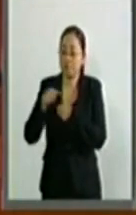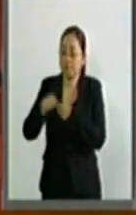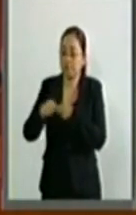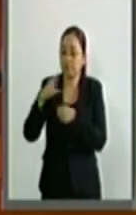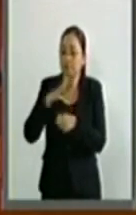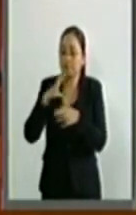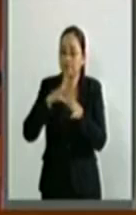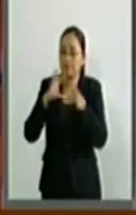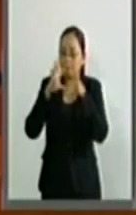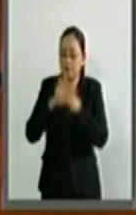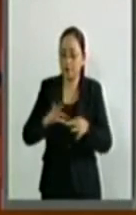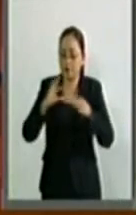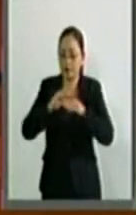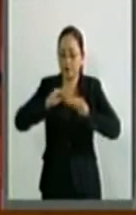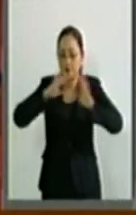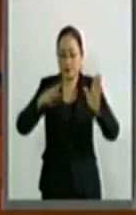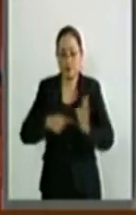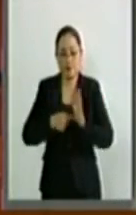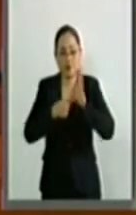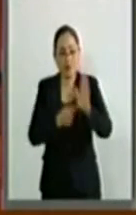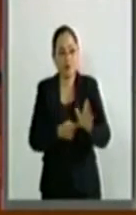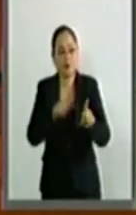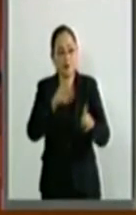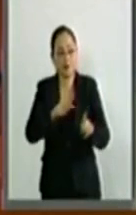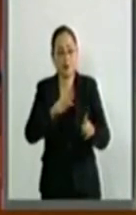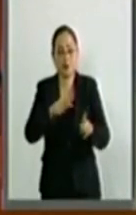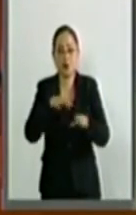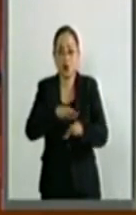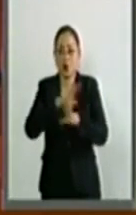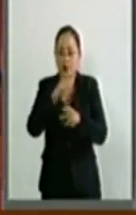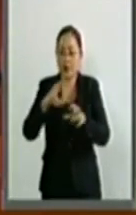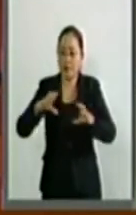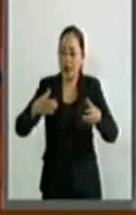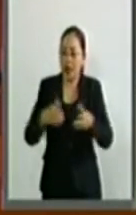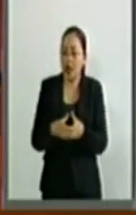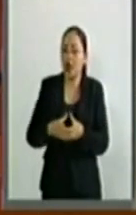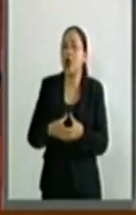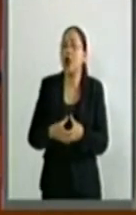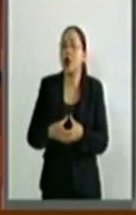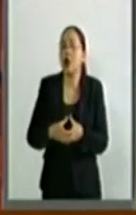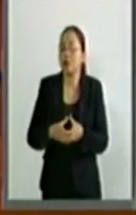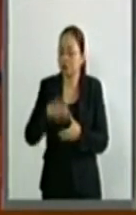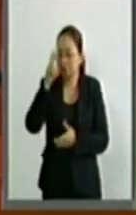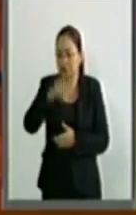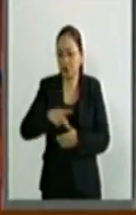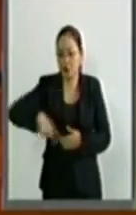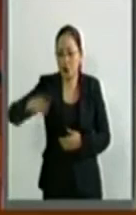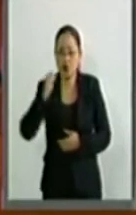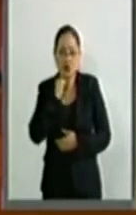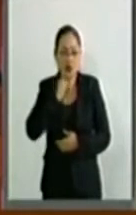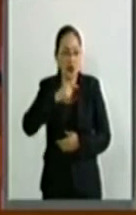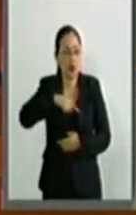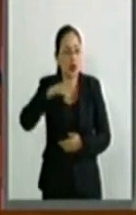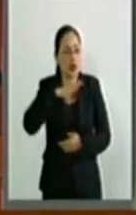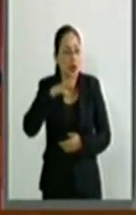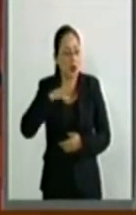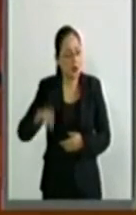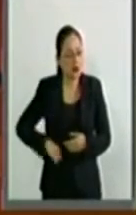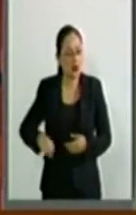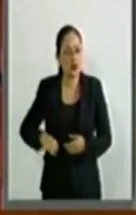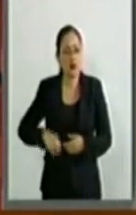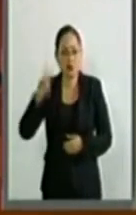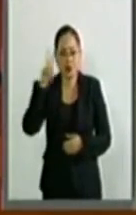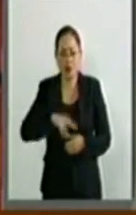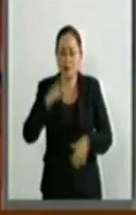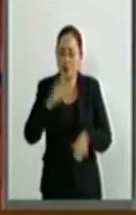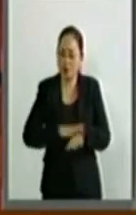desde la perspectiva parlamentaria existe el mayor interés por profundizar y